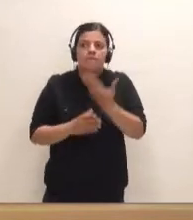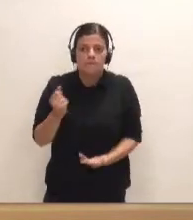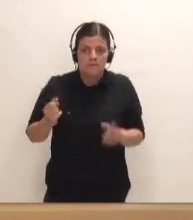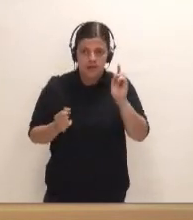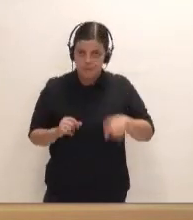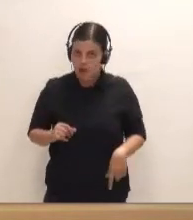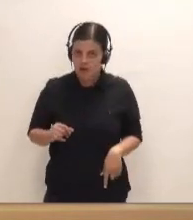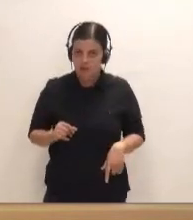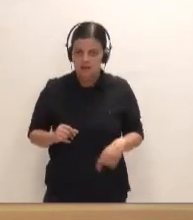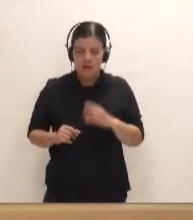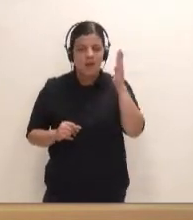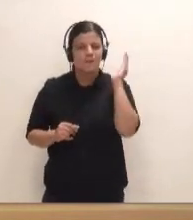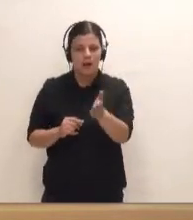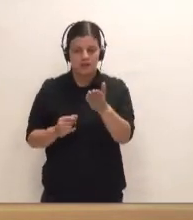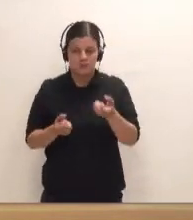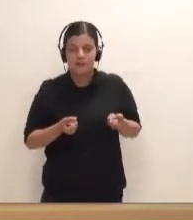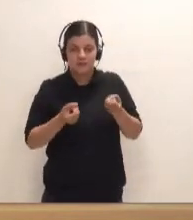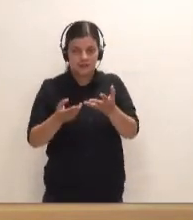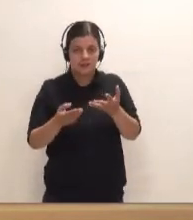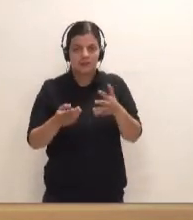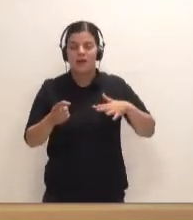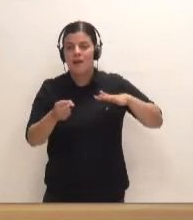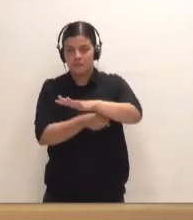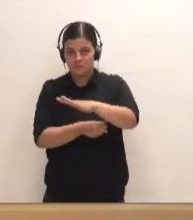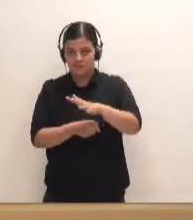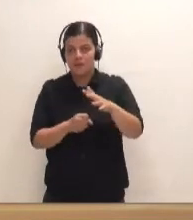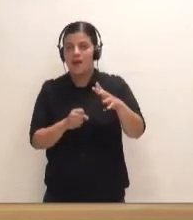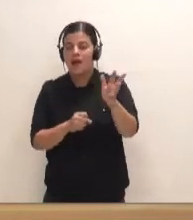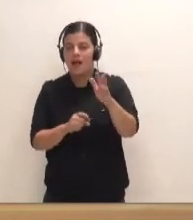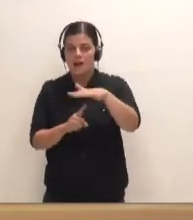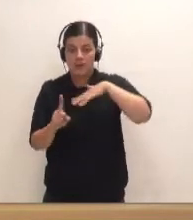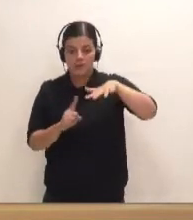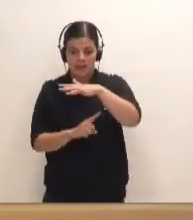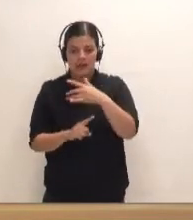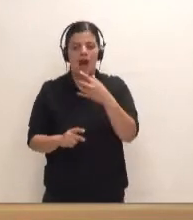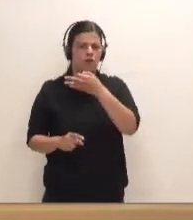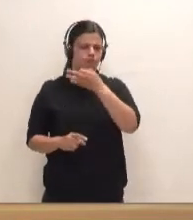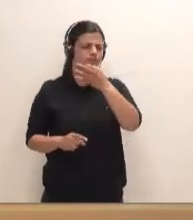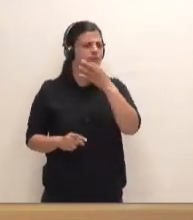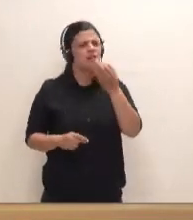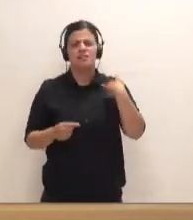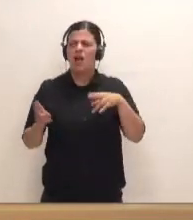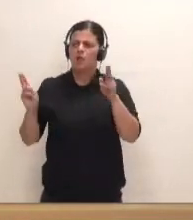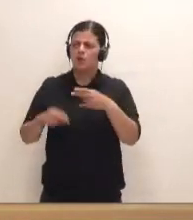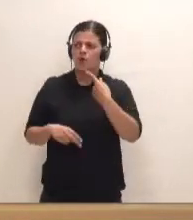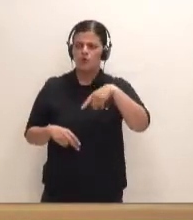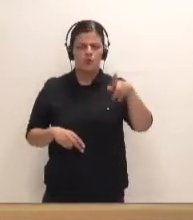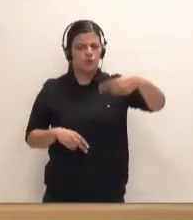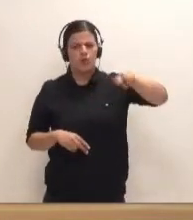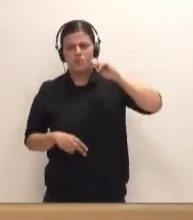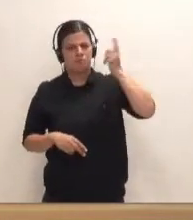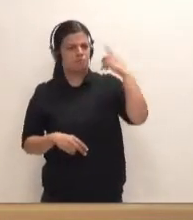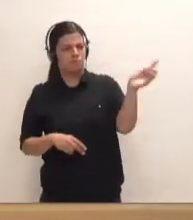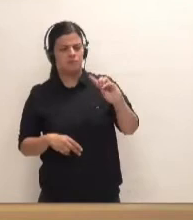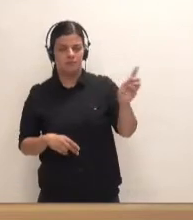La declaración de impacto ambiental, que usted ahora dice, nos hace un discurso para decir que esto se caducó y que nosotros no nos habíamos enterado de cuando se